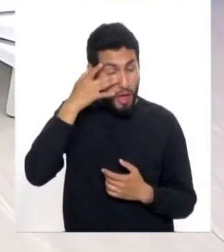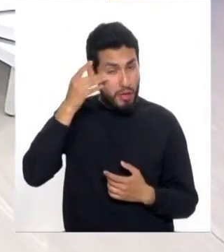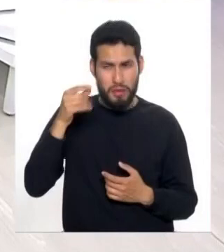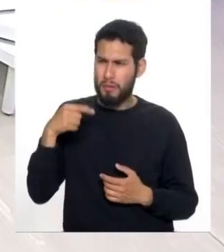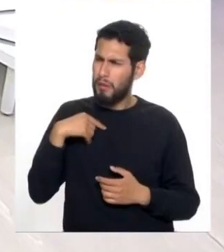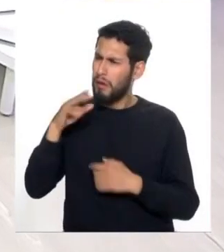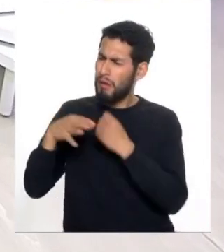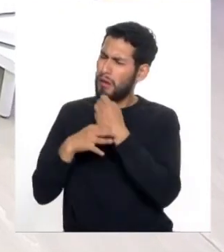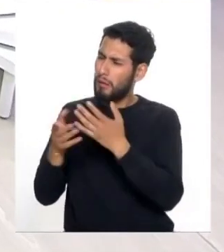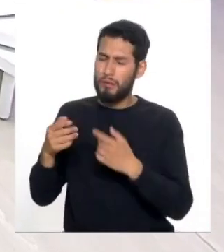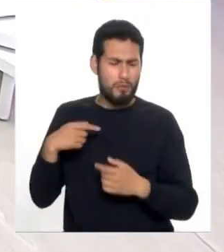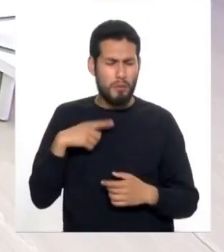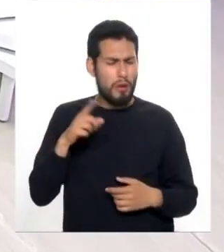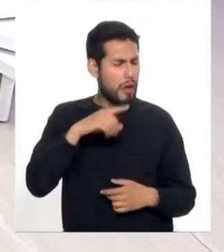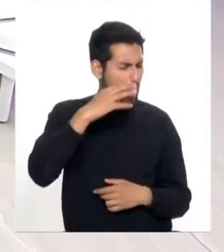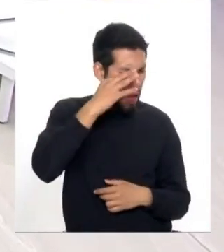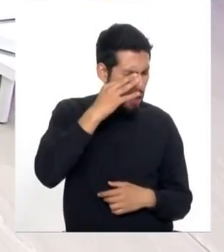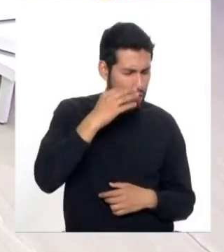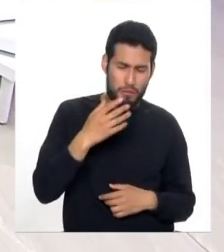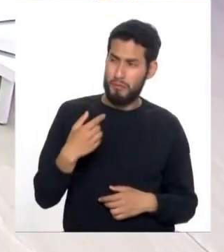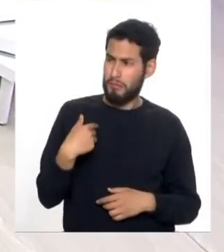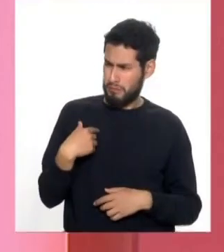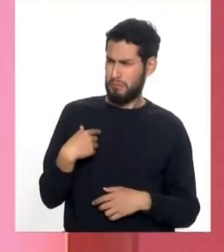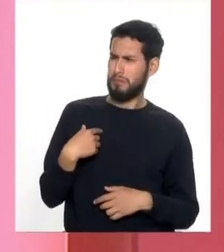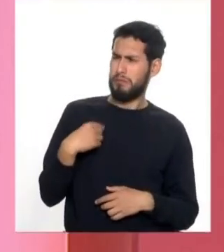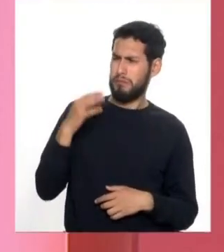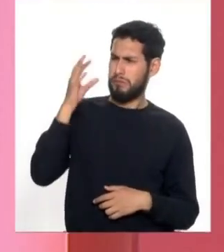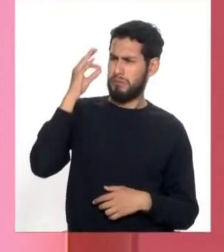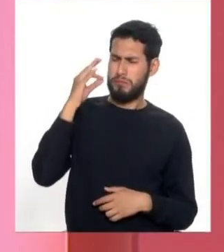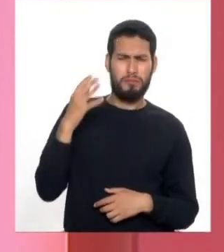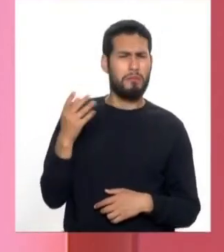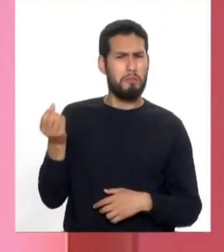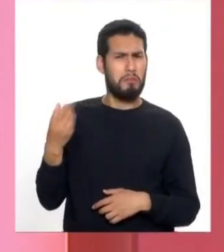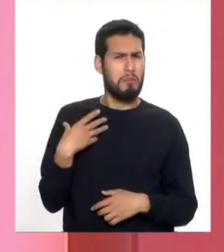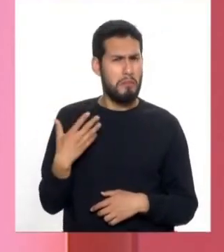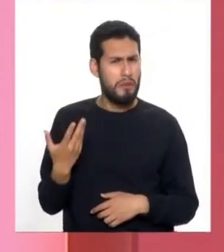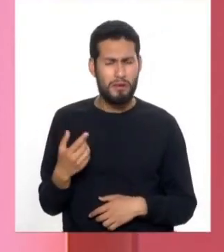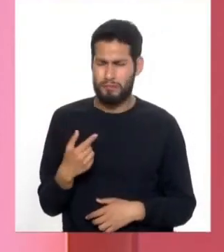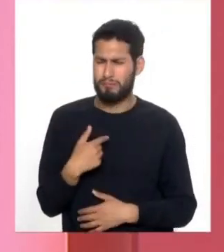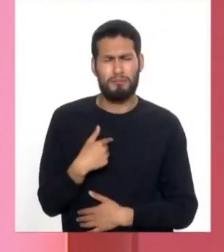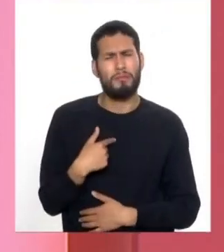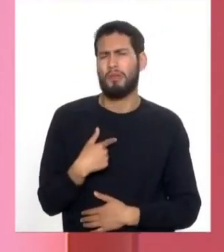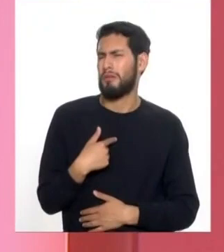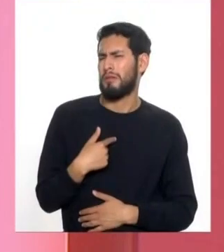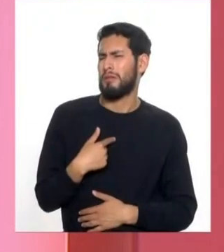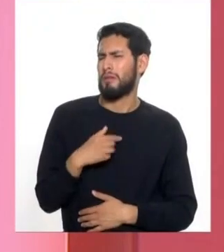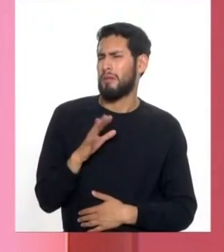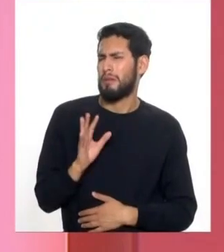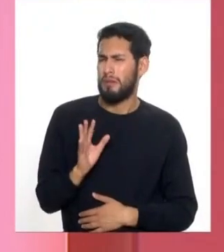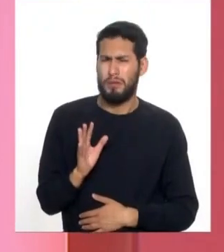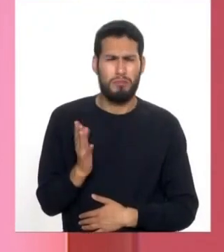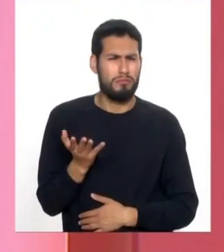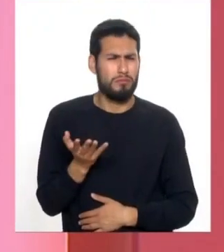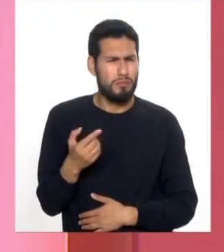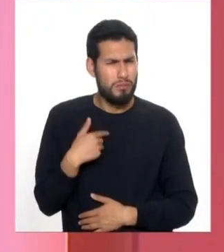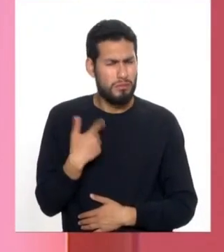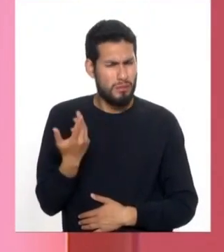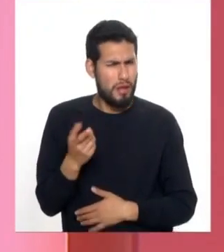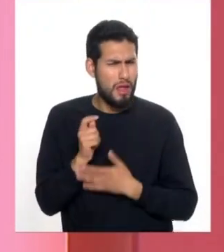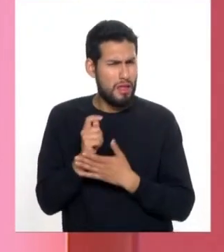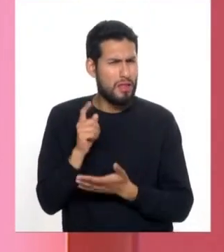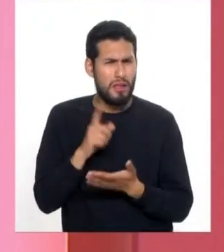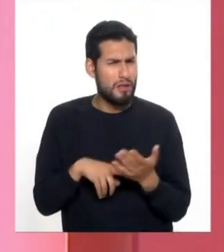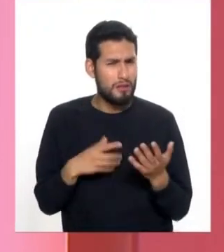problema, síguete echando gotas. Entonces, a la verdad, mi inquietud es no sé qué tratamiento puedo seguir.